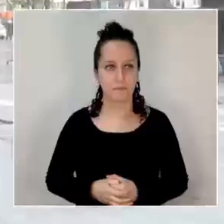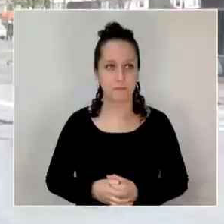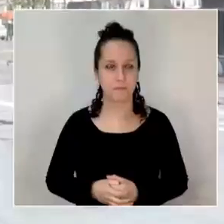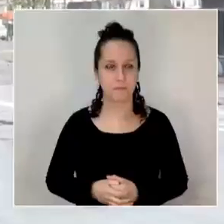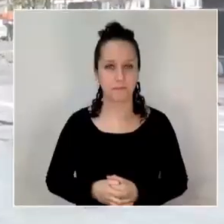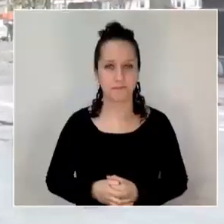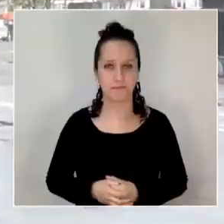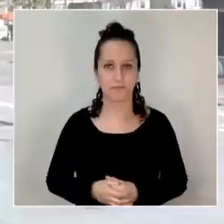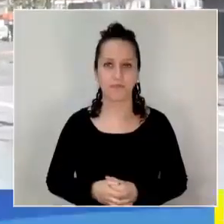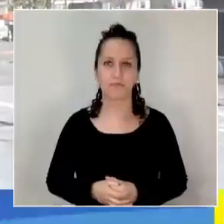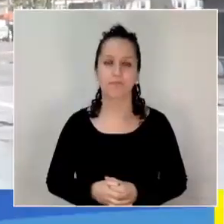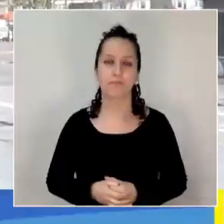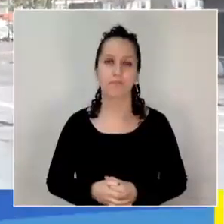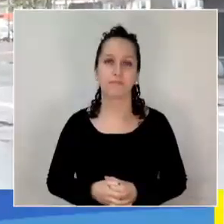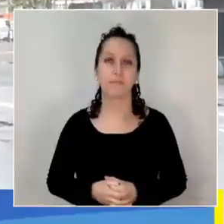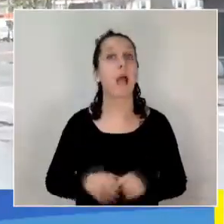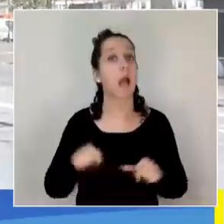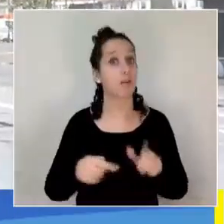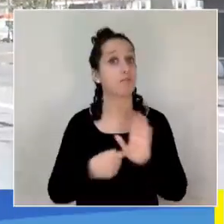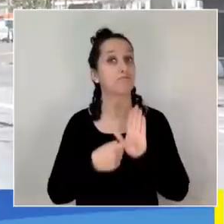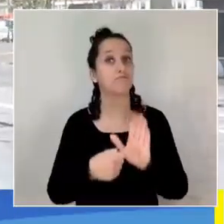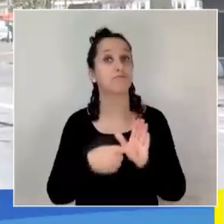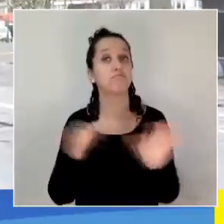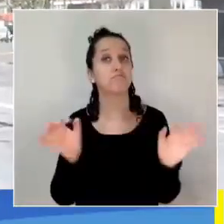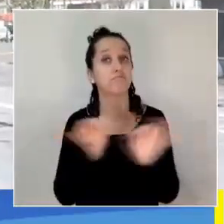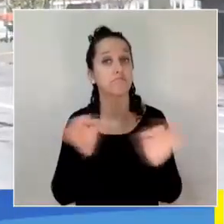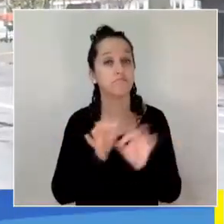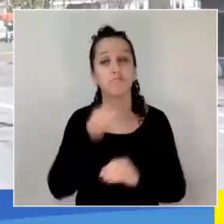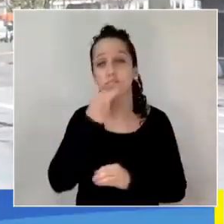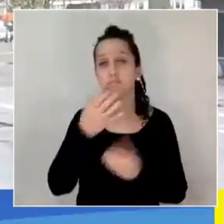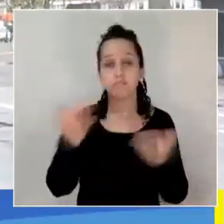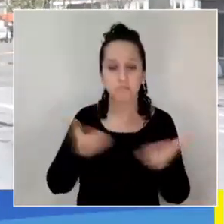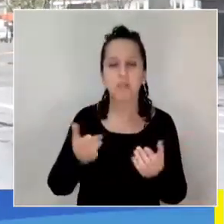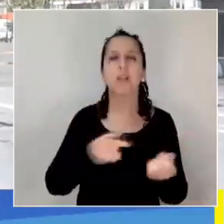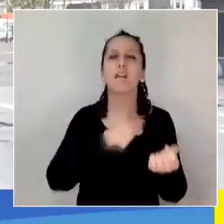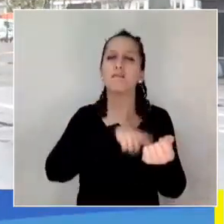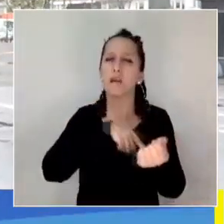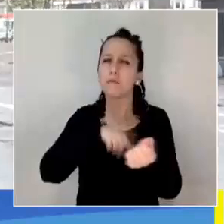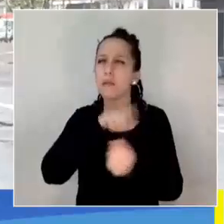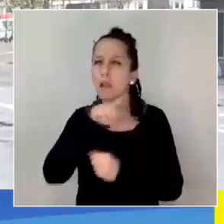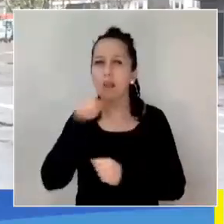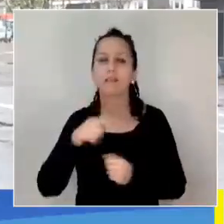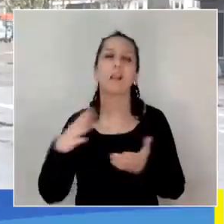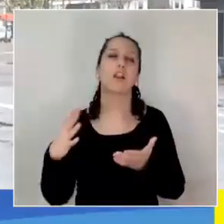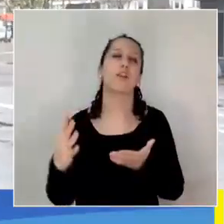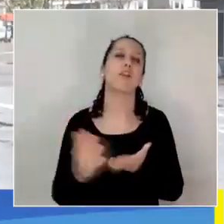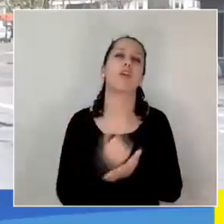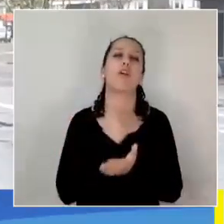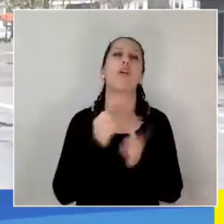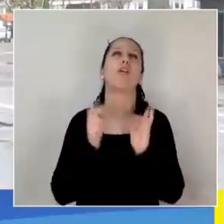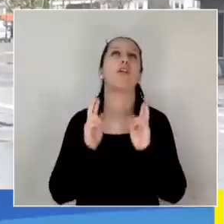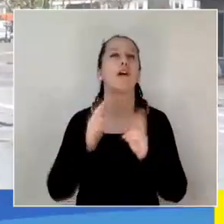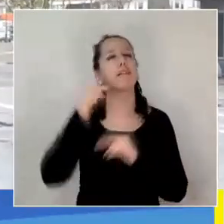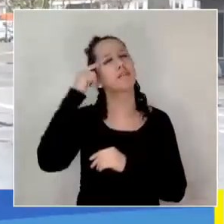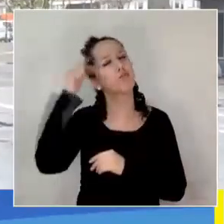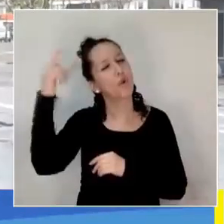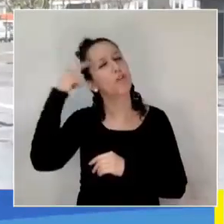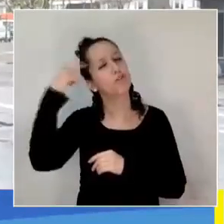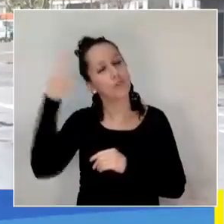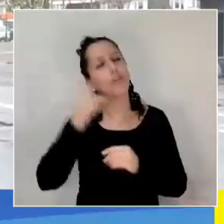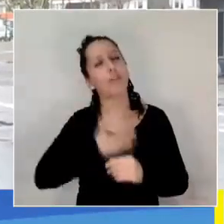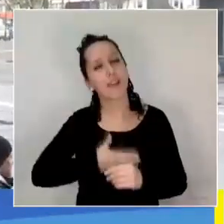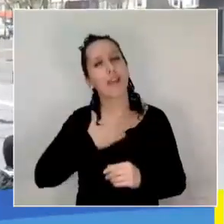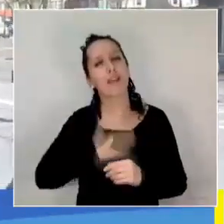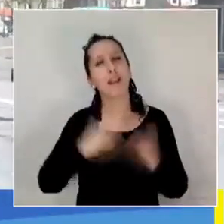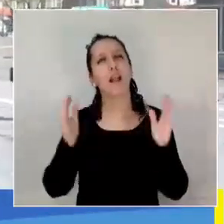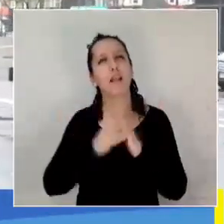Y en la siguiente nota les vamos a contar la historia de las familias que finalmente concretaron su anhelado sueño de la casa propia.